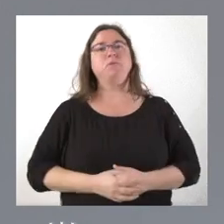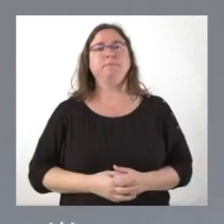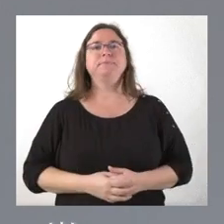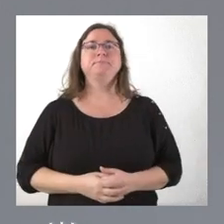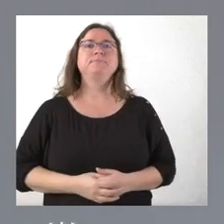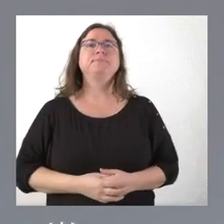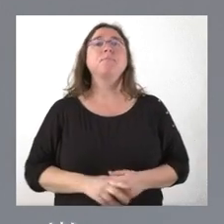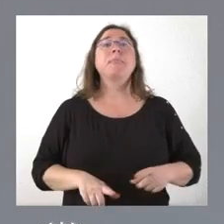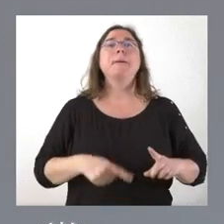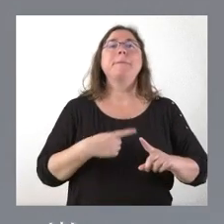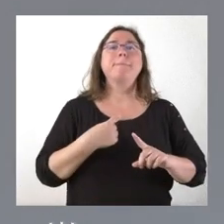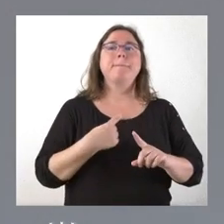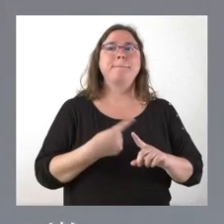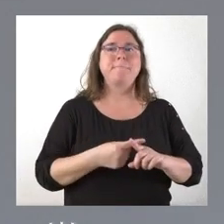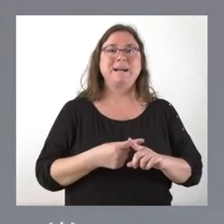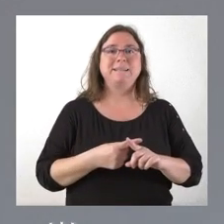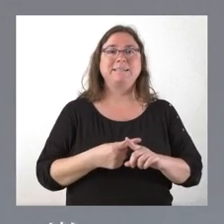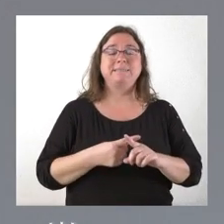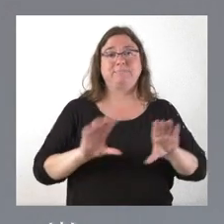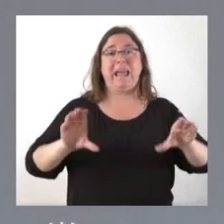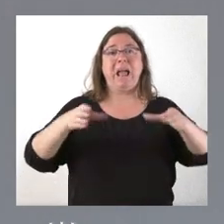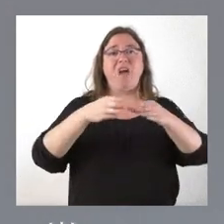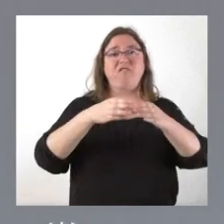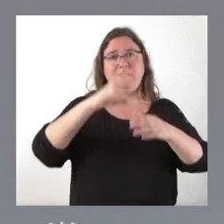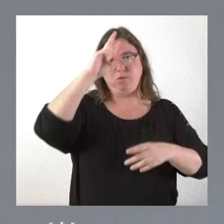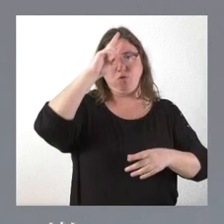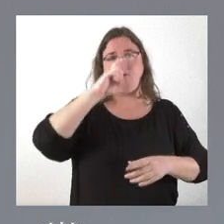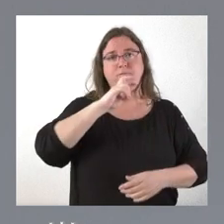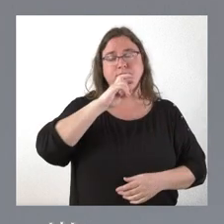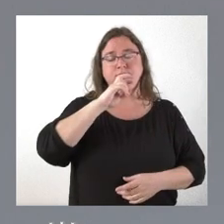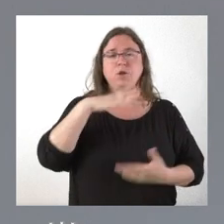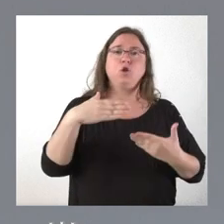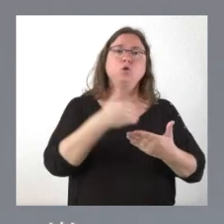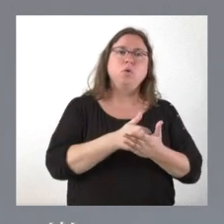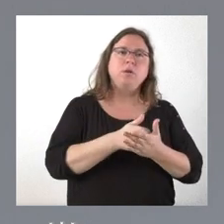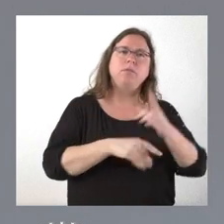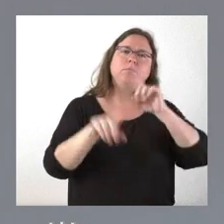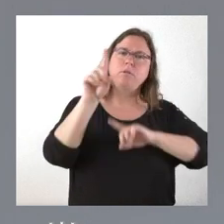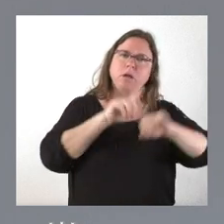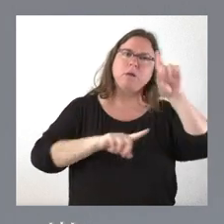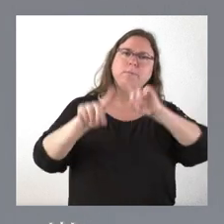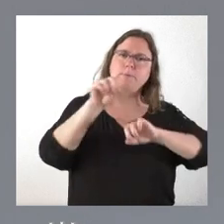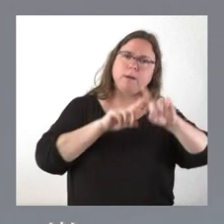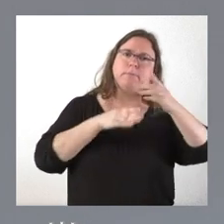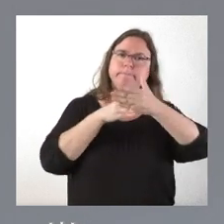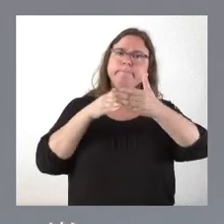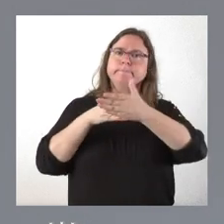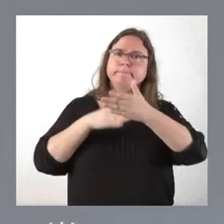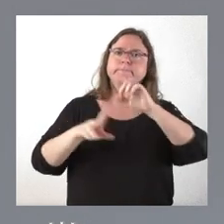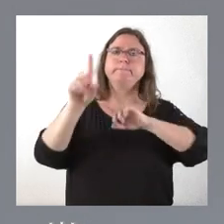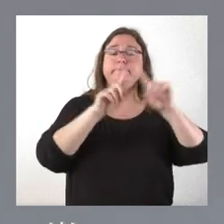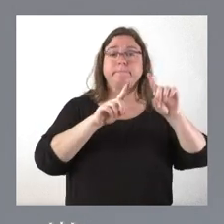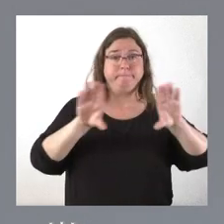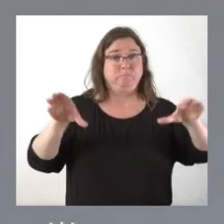Y el Cabildo, es decir, teniendo en cuenta todas las objeciones que se habían planteado, pues el